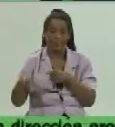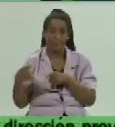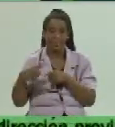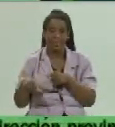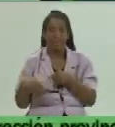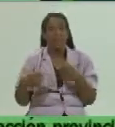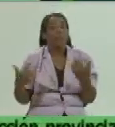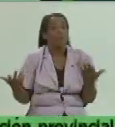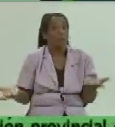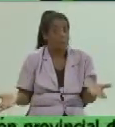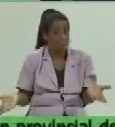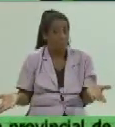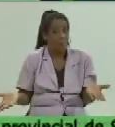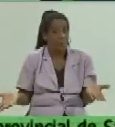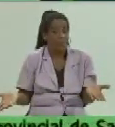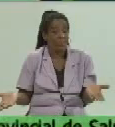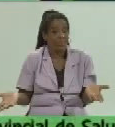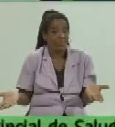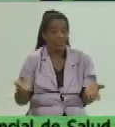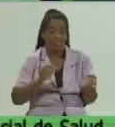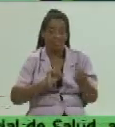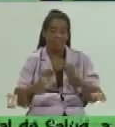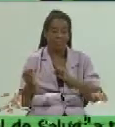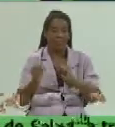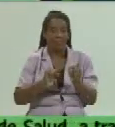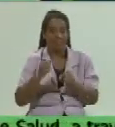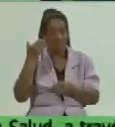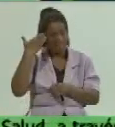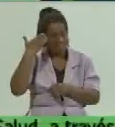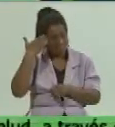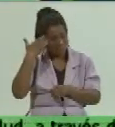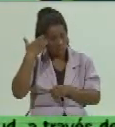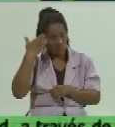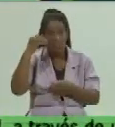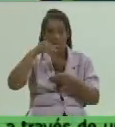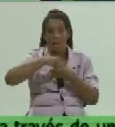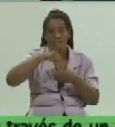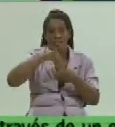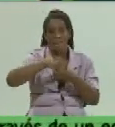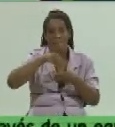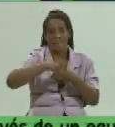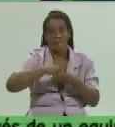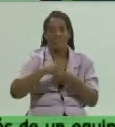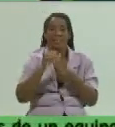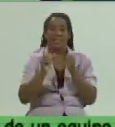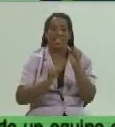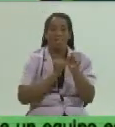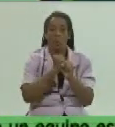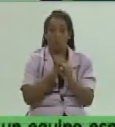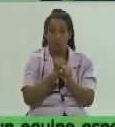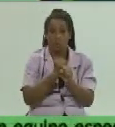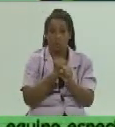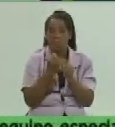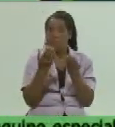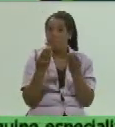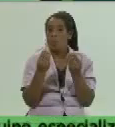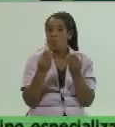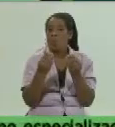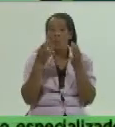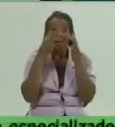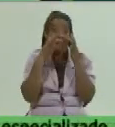sobre todas las cosas regula la intencionalidad de la siembra y el uso de la tierra es muy importante porque tampoco es sembrar